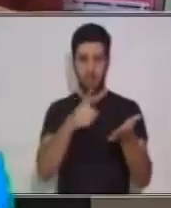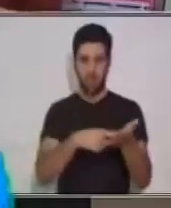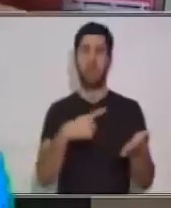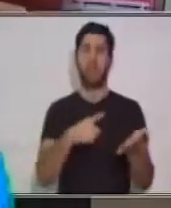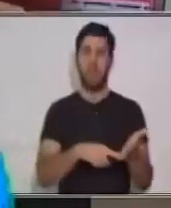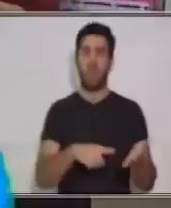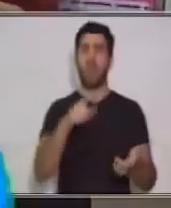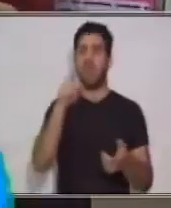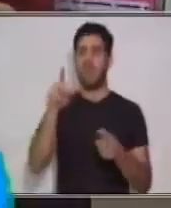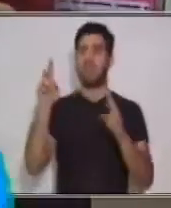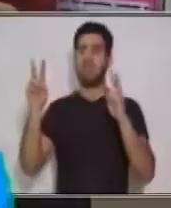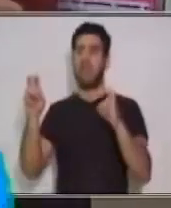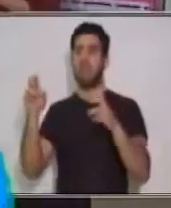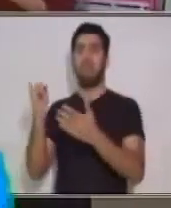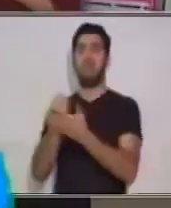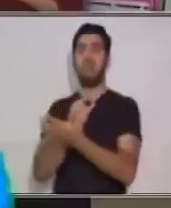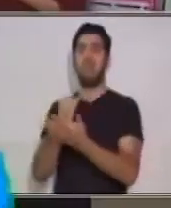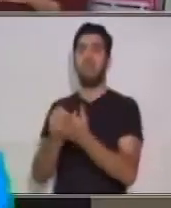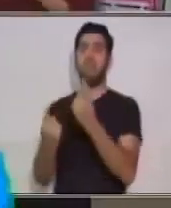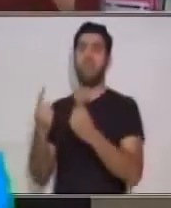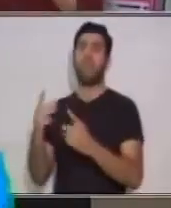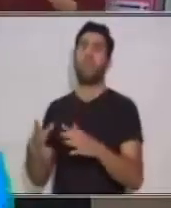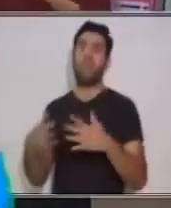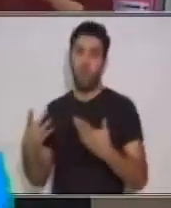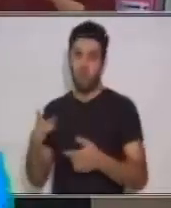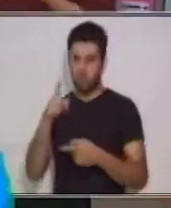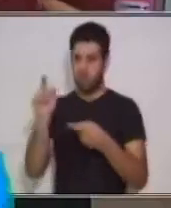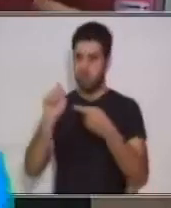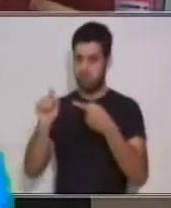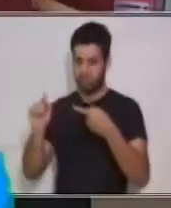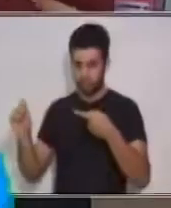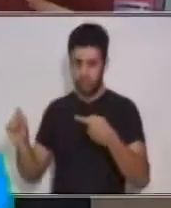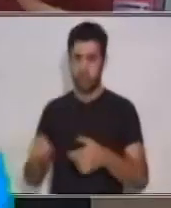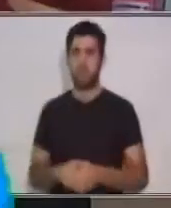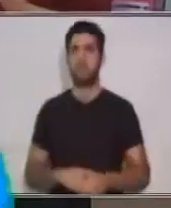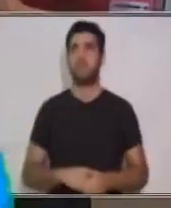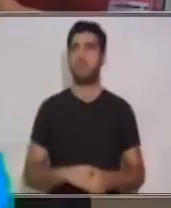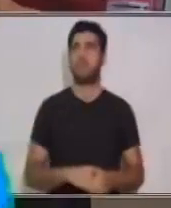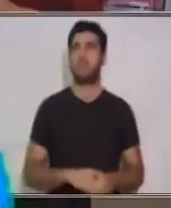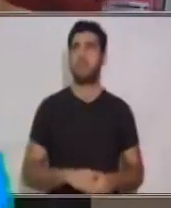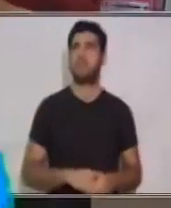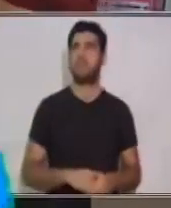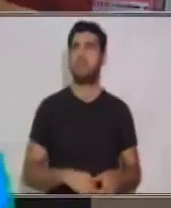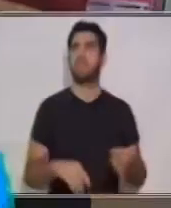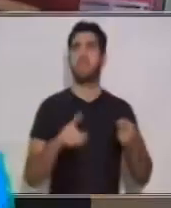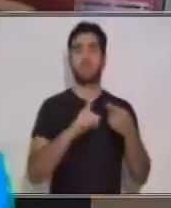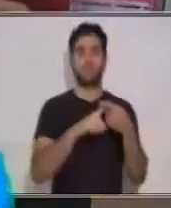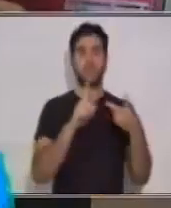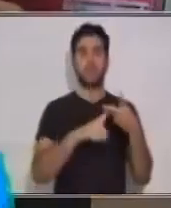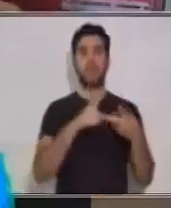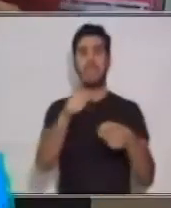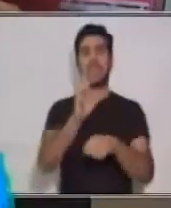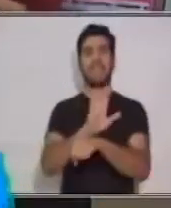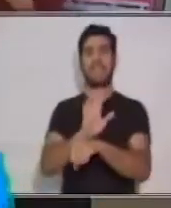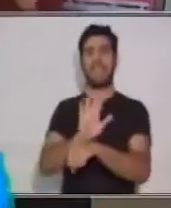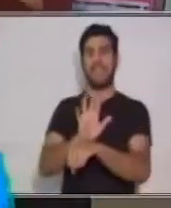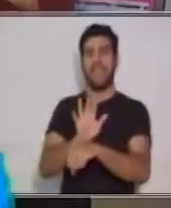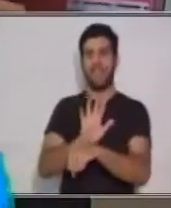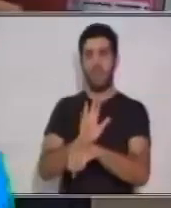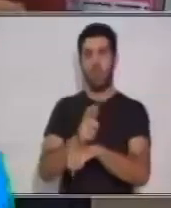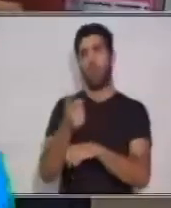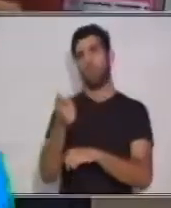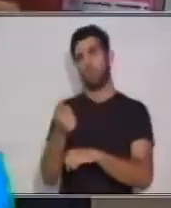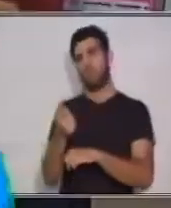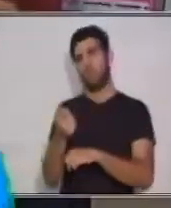Escribe ahí en tu guía. Y si no tienes tu guía, te recuerdo, puedes utilizar tu portafolio Aprendo en Casa. En el celular, ¿qué